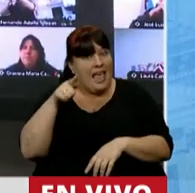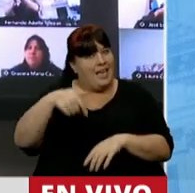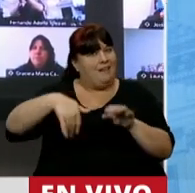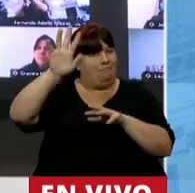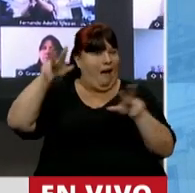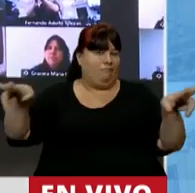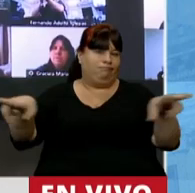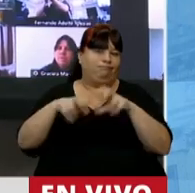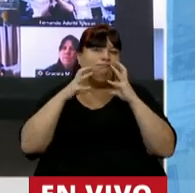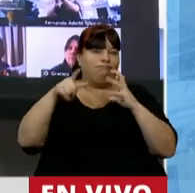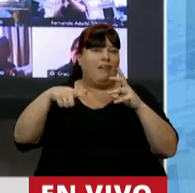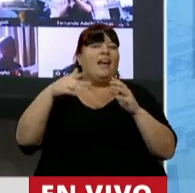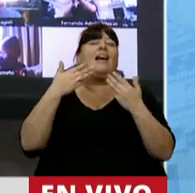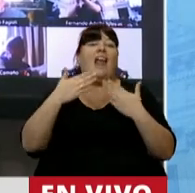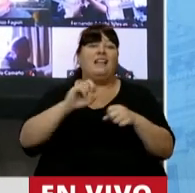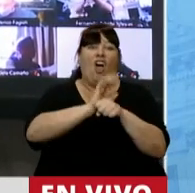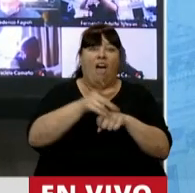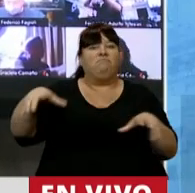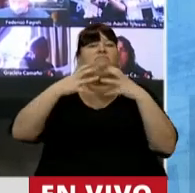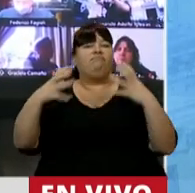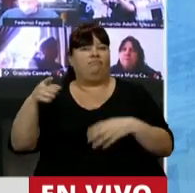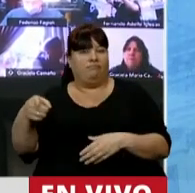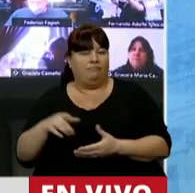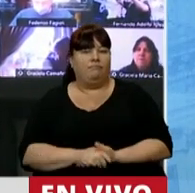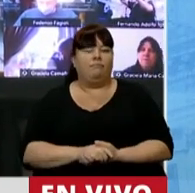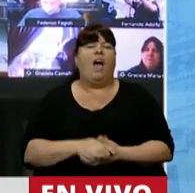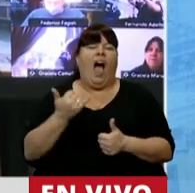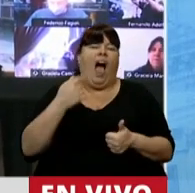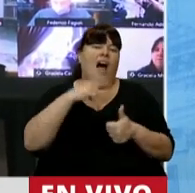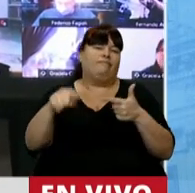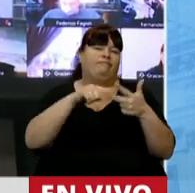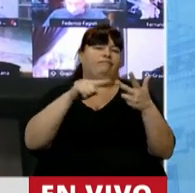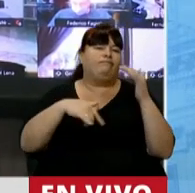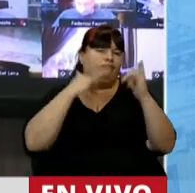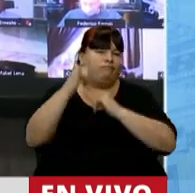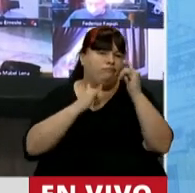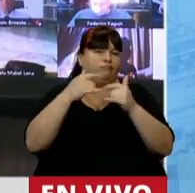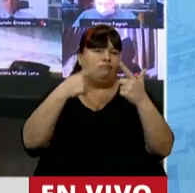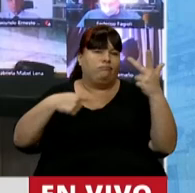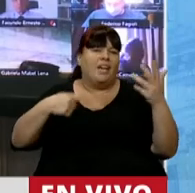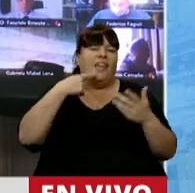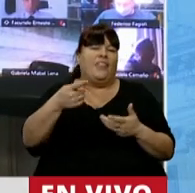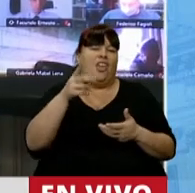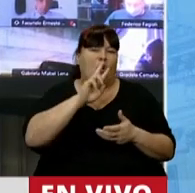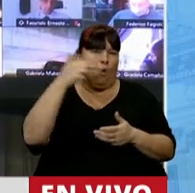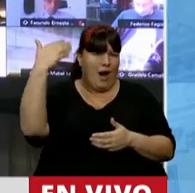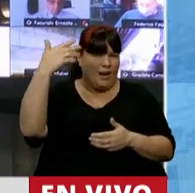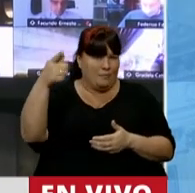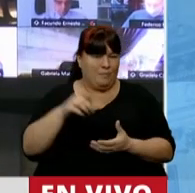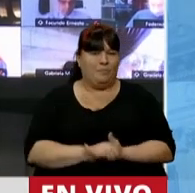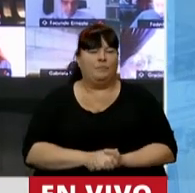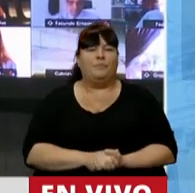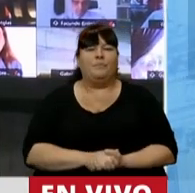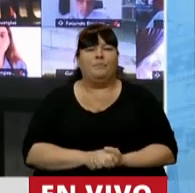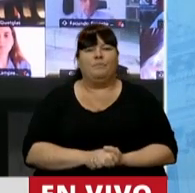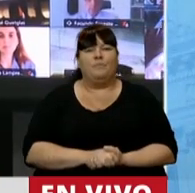las grandes ganadoras de esta pandemia. Podría yo hacer innumerables citas al respecto de